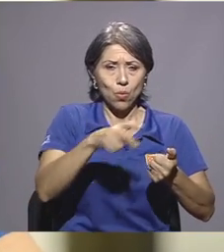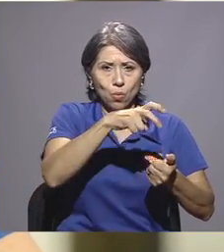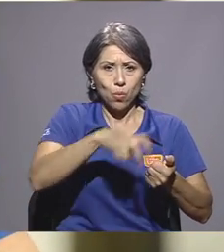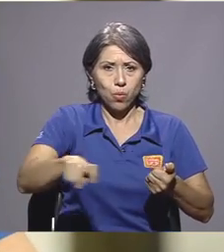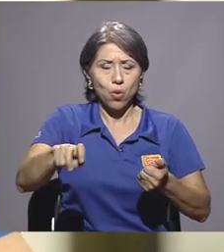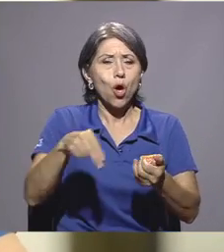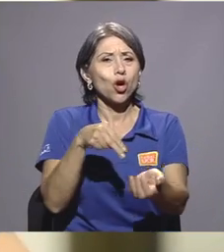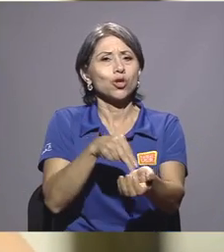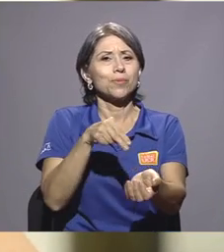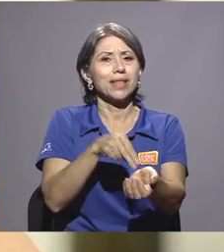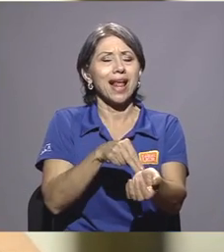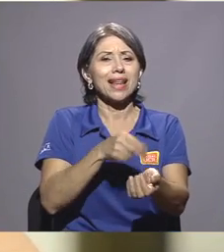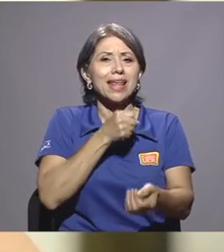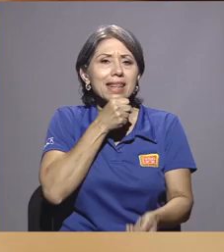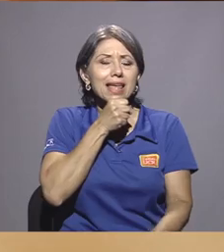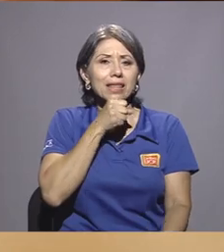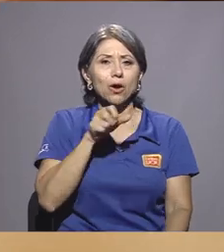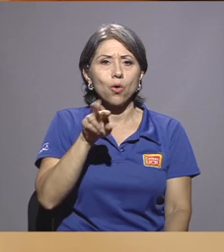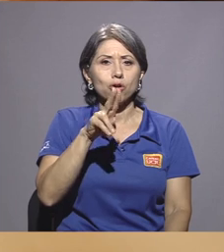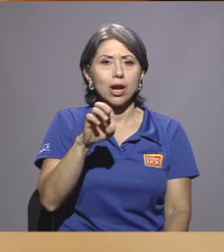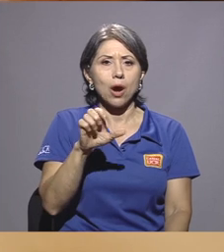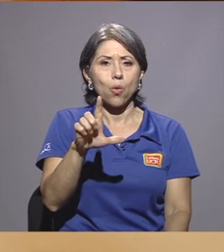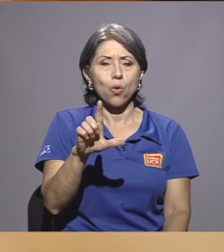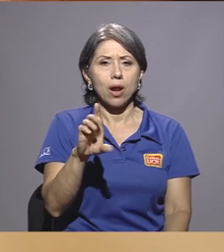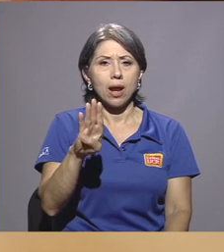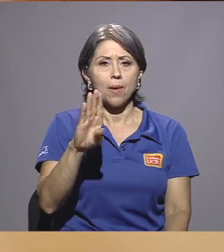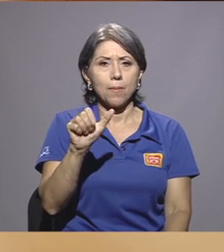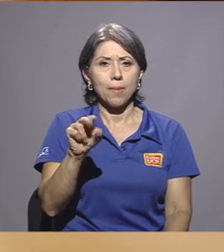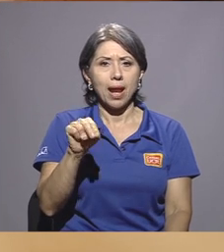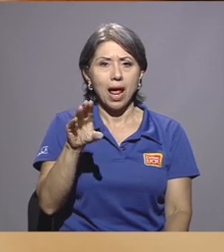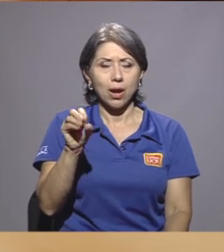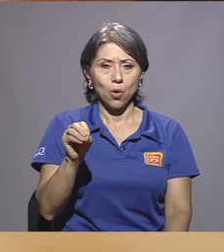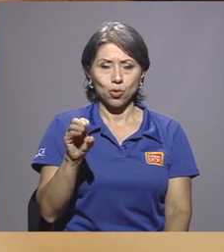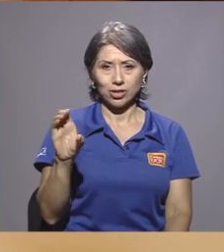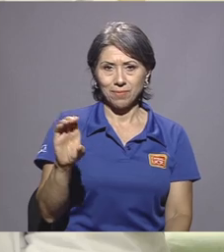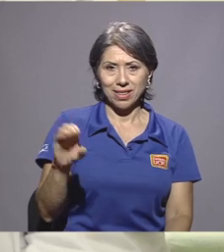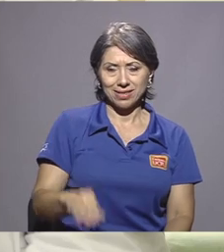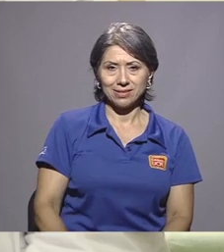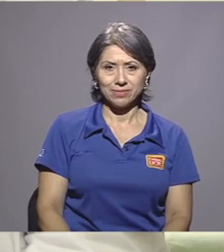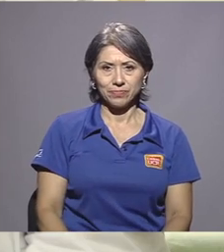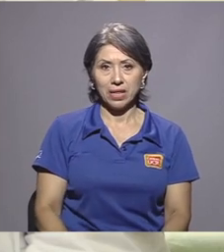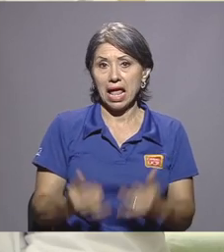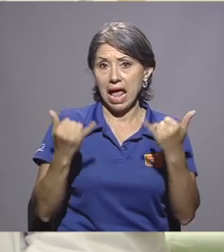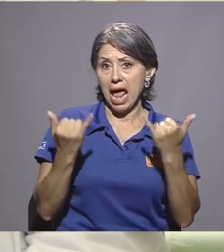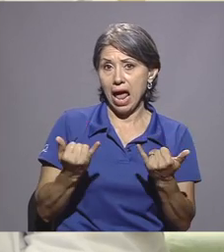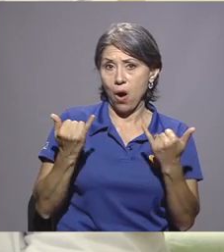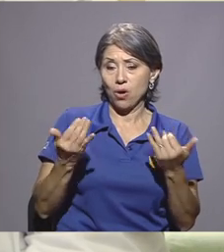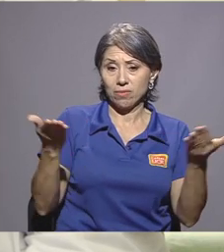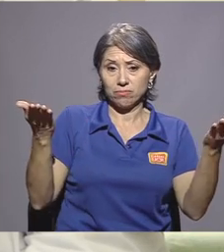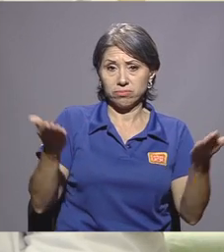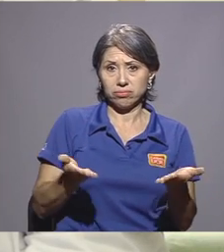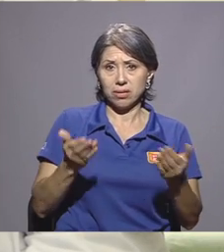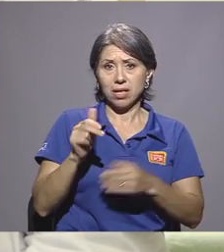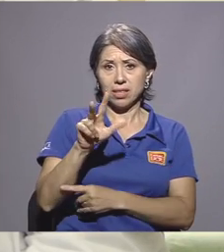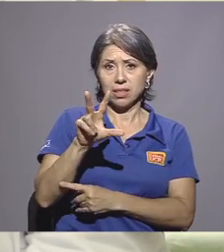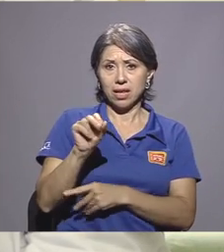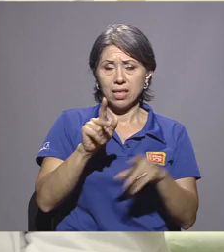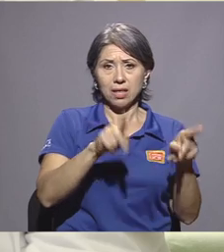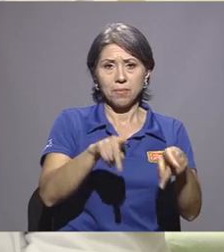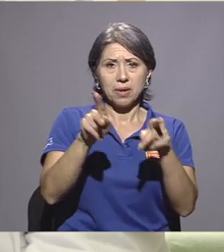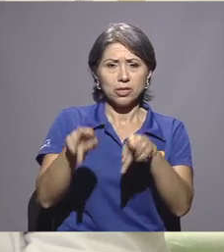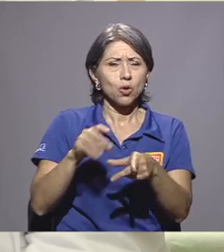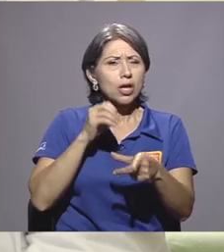el Hospital Geriátrico Raúl Blanco Cervantes. En este caso fueron 30 personas o más,